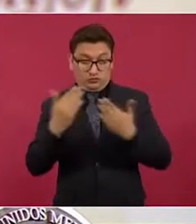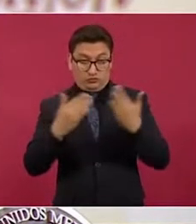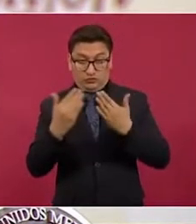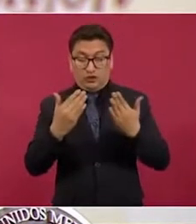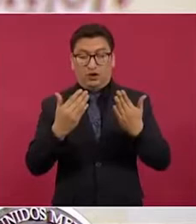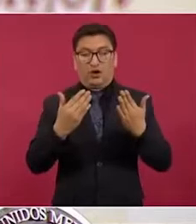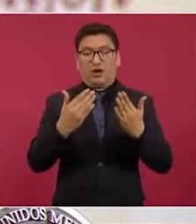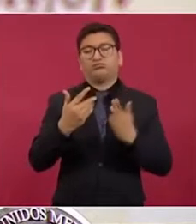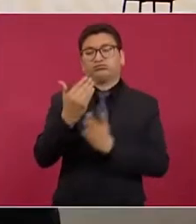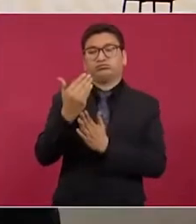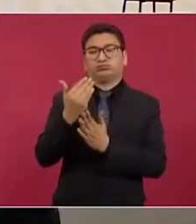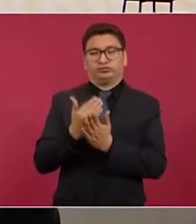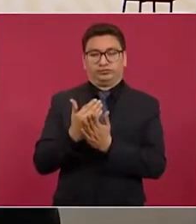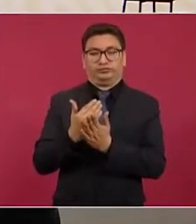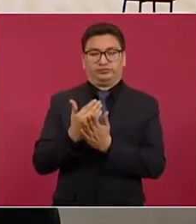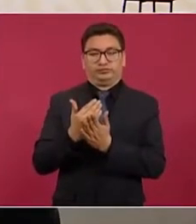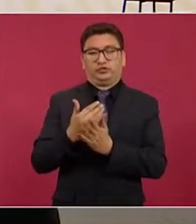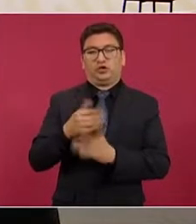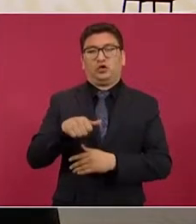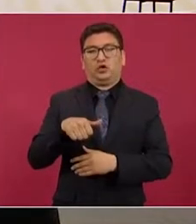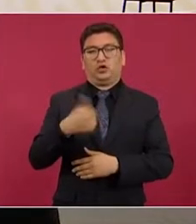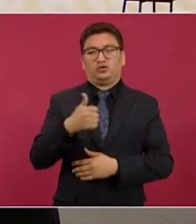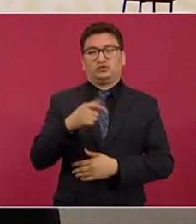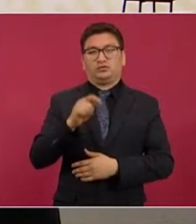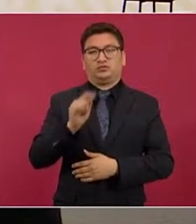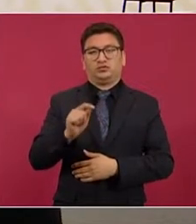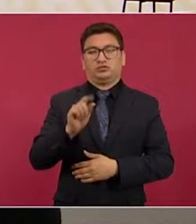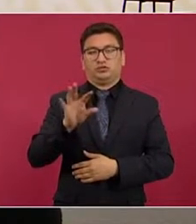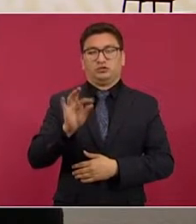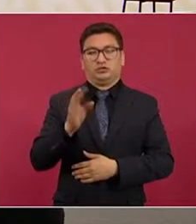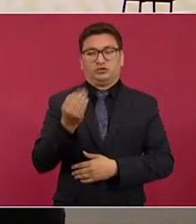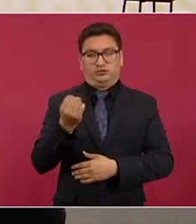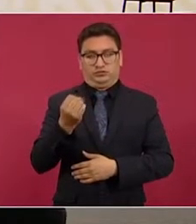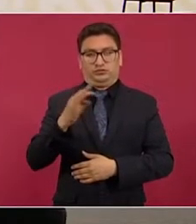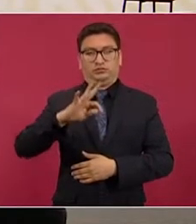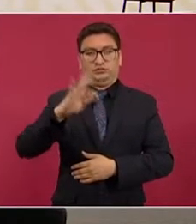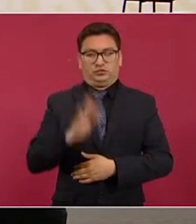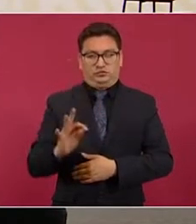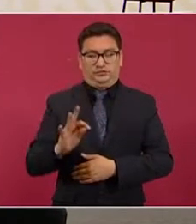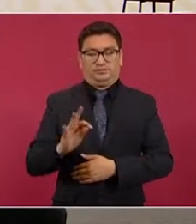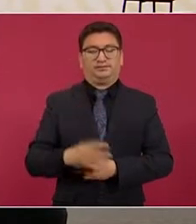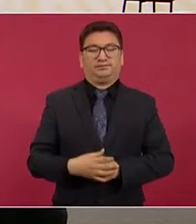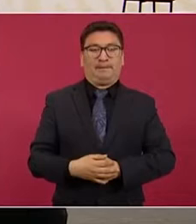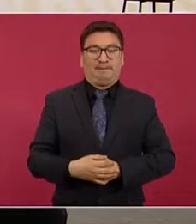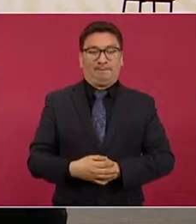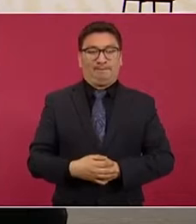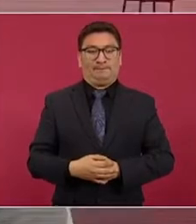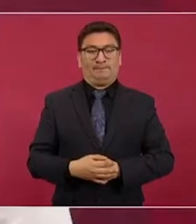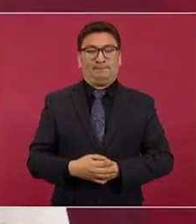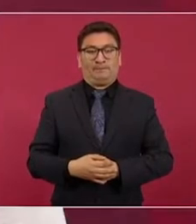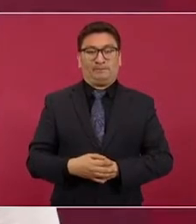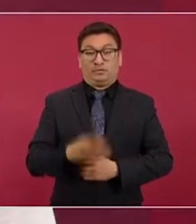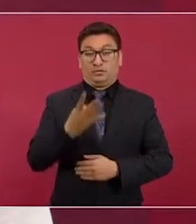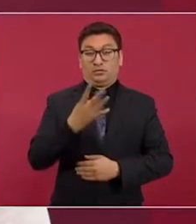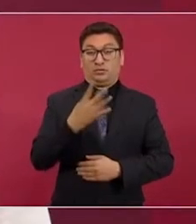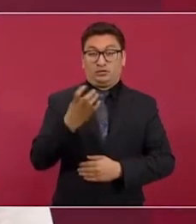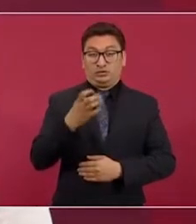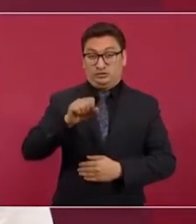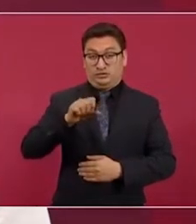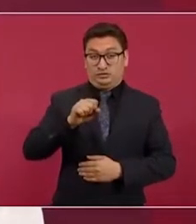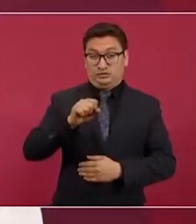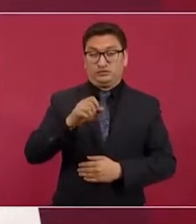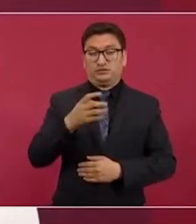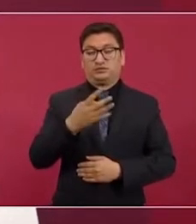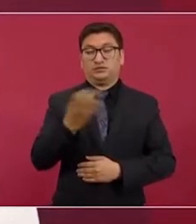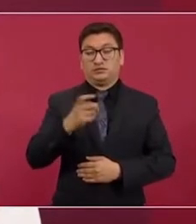este disminuyó en 11.49 por ciento, pasando de 470